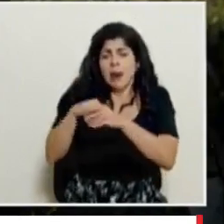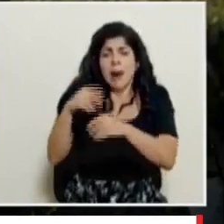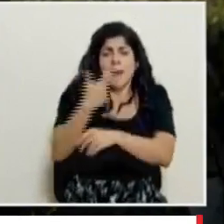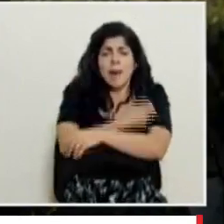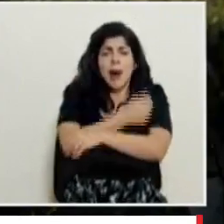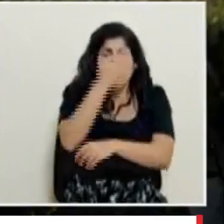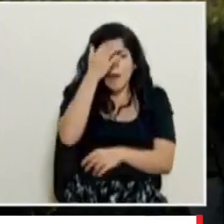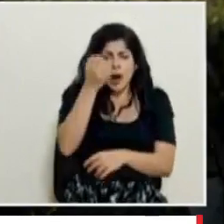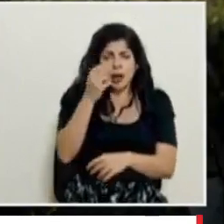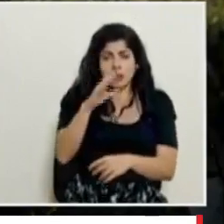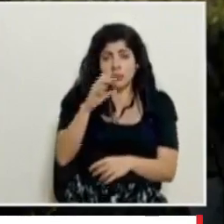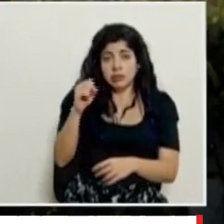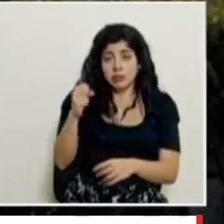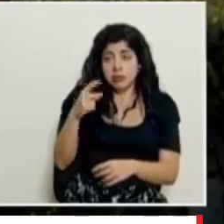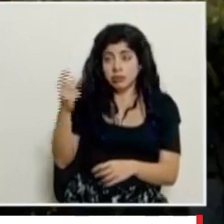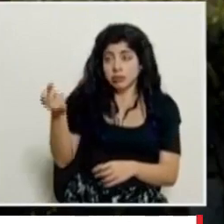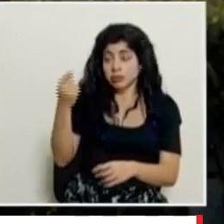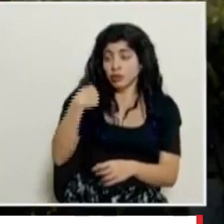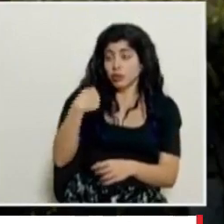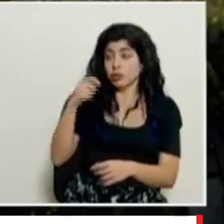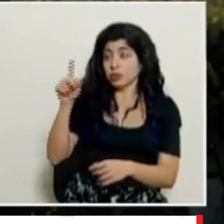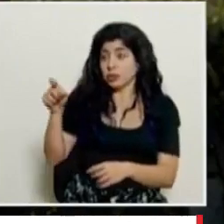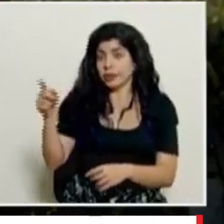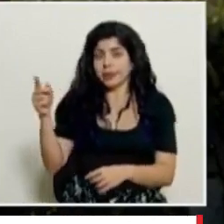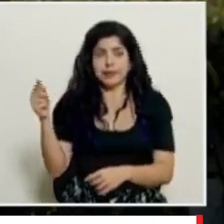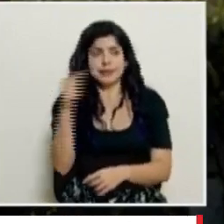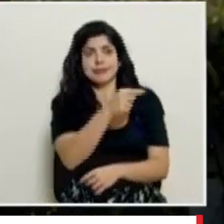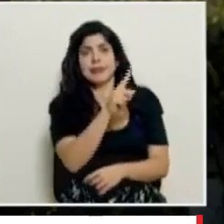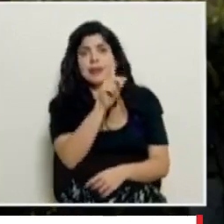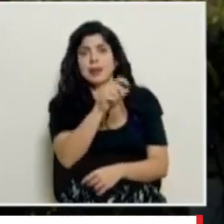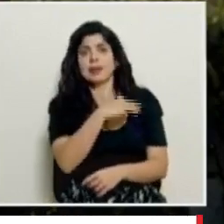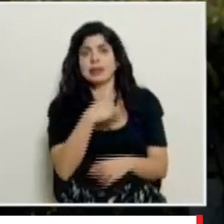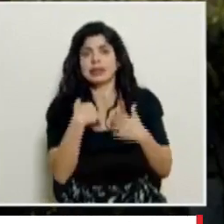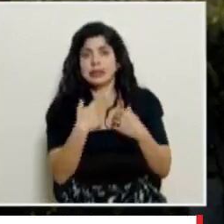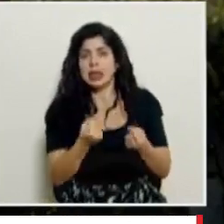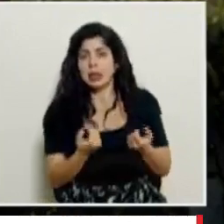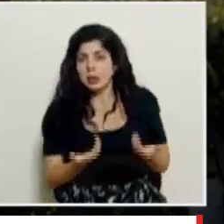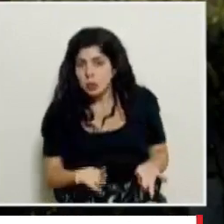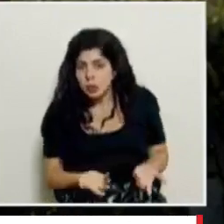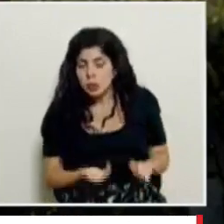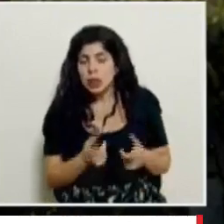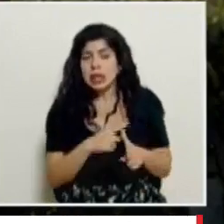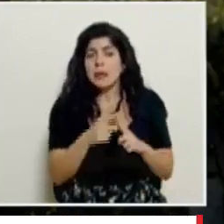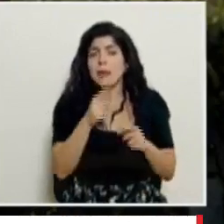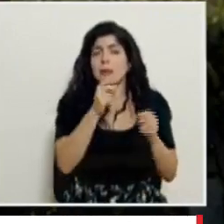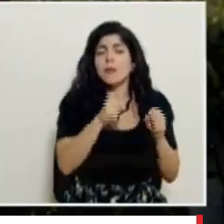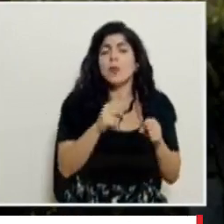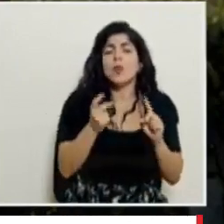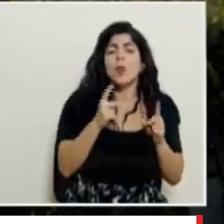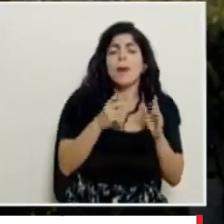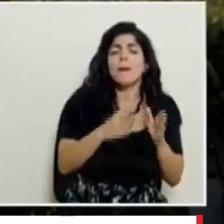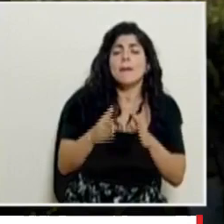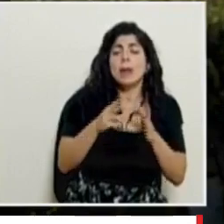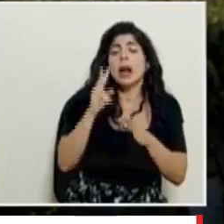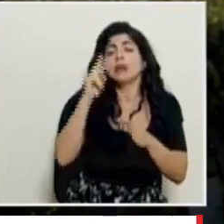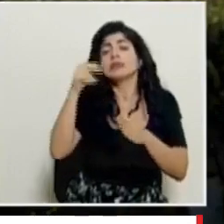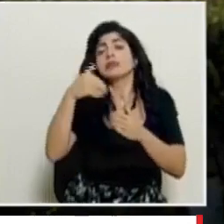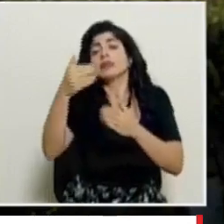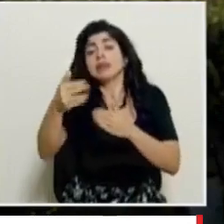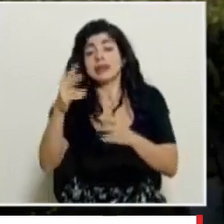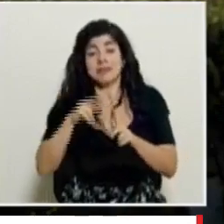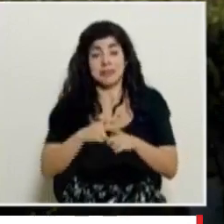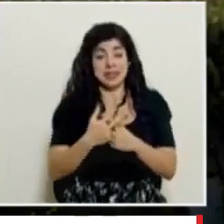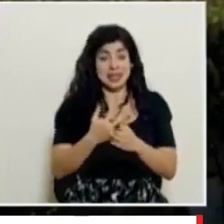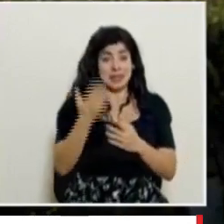vacunas esto porque la caja nos remite directamente a salud como ente encargado y si podemos detallar qué proyecciones se están usando en este momento al principio de la